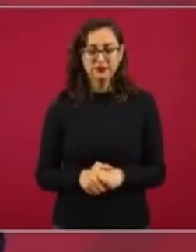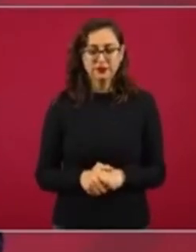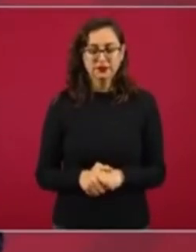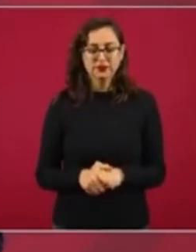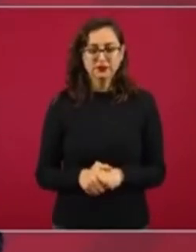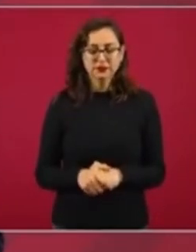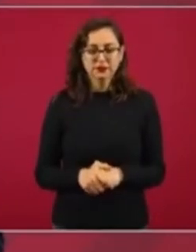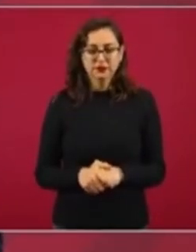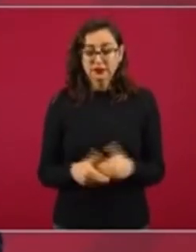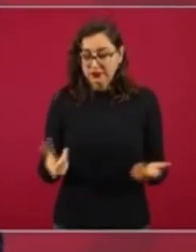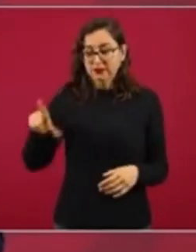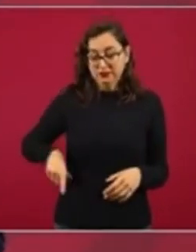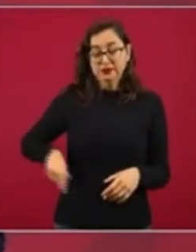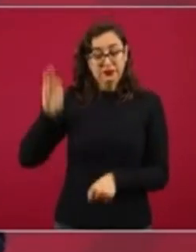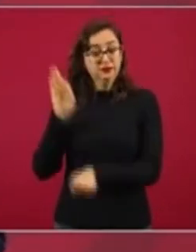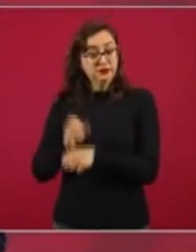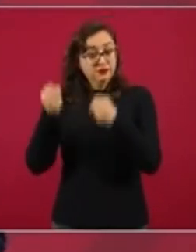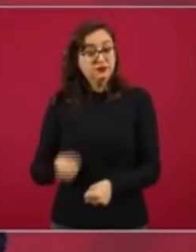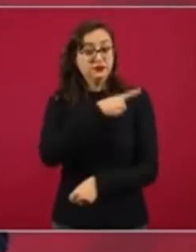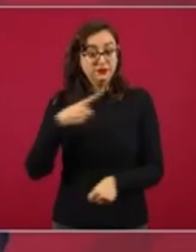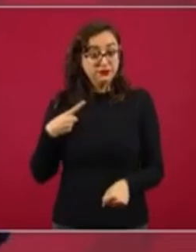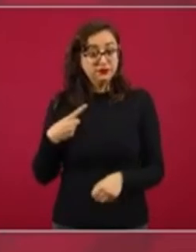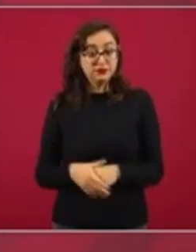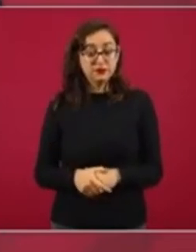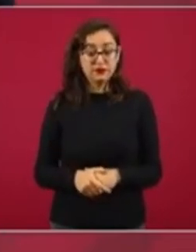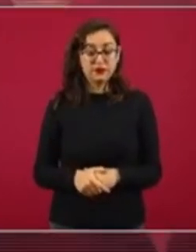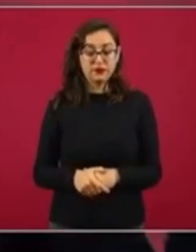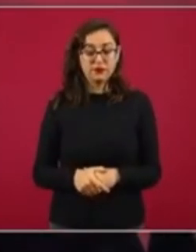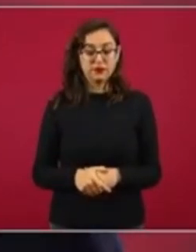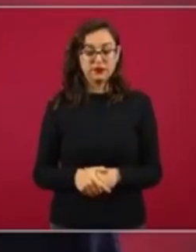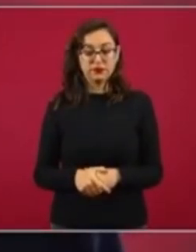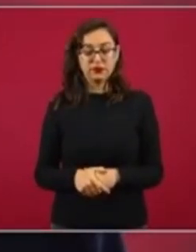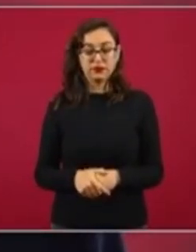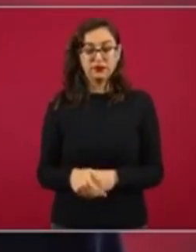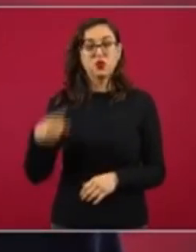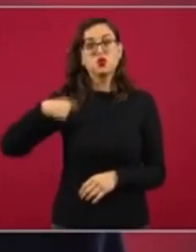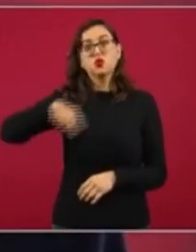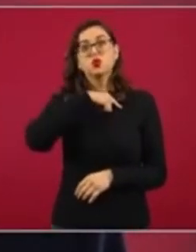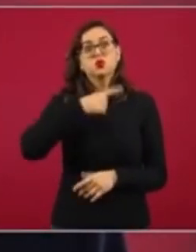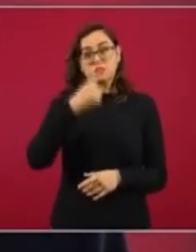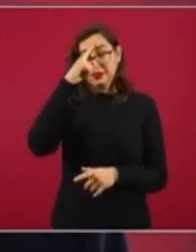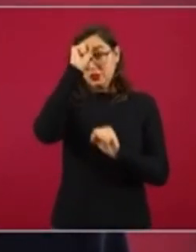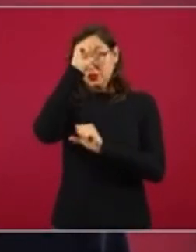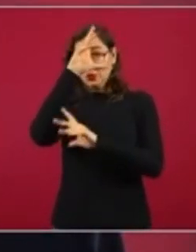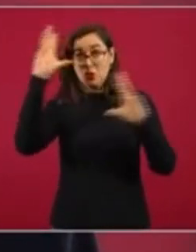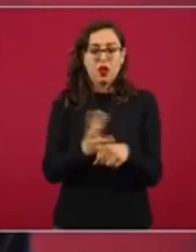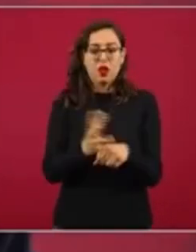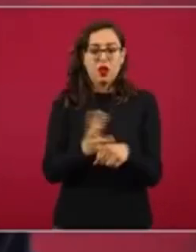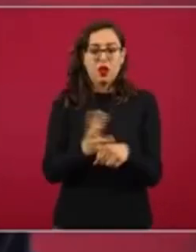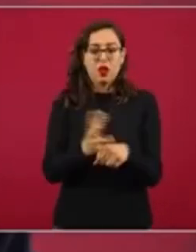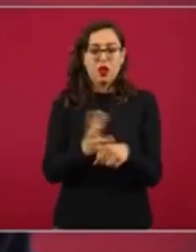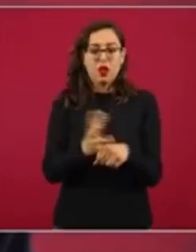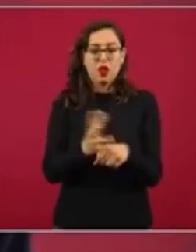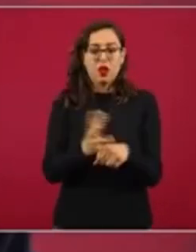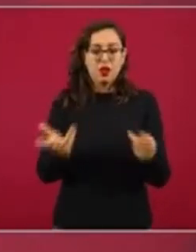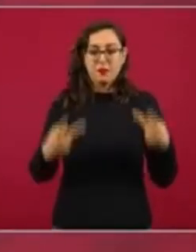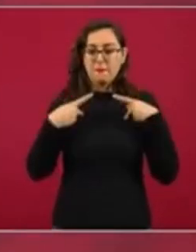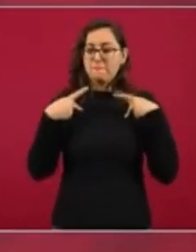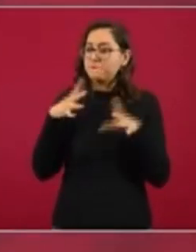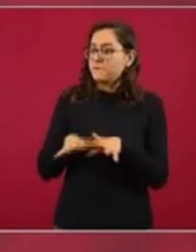Y lo tiene que garantizar el Estado. Si el ideal que tenemos, y que queremos convertir en realidad, es que el mexicano tenga seguridad